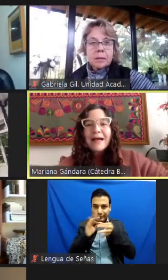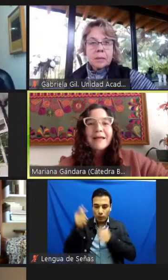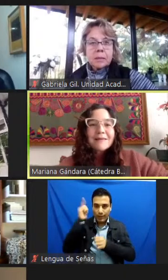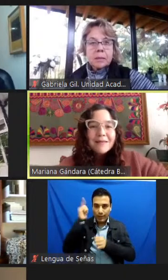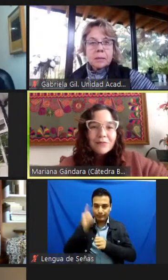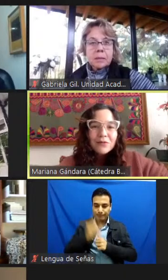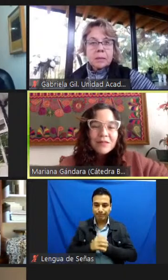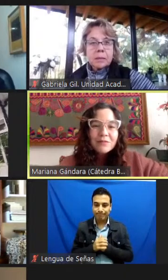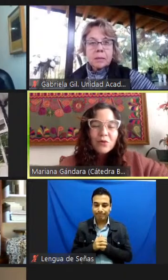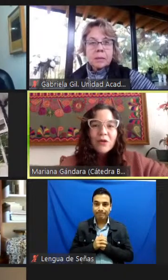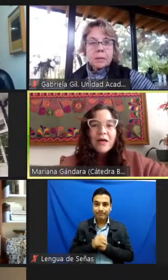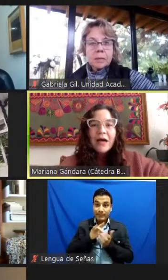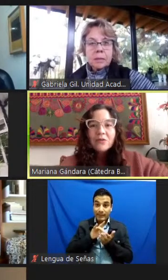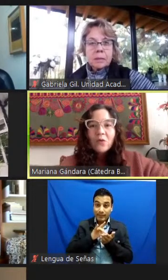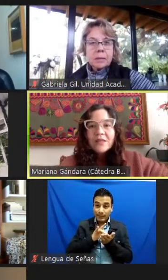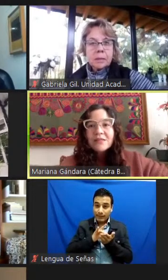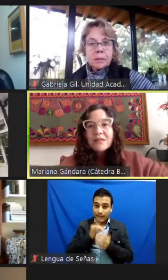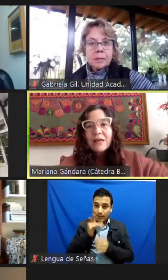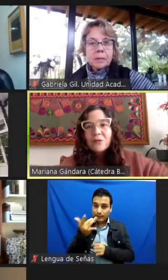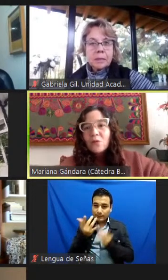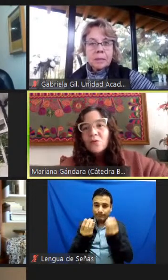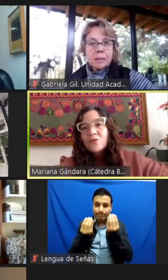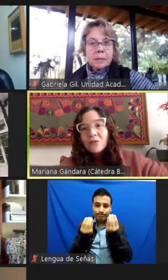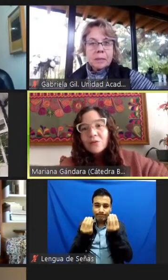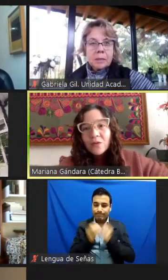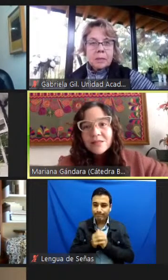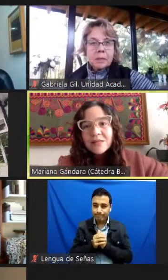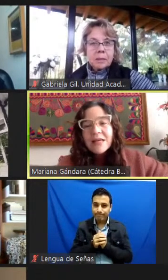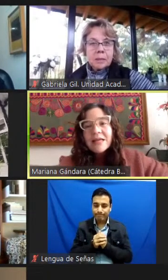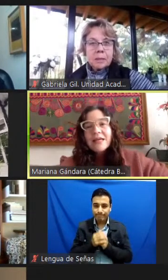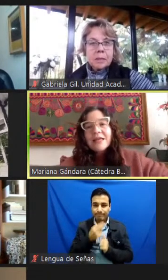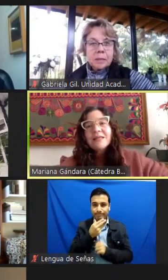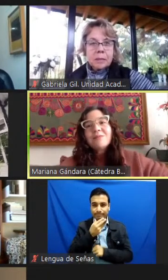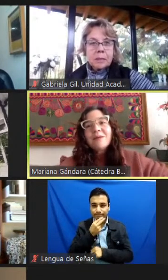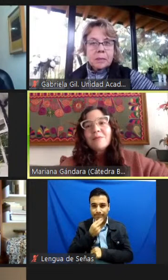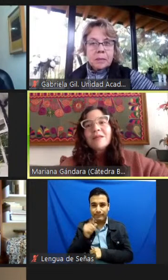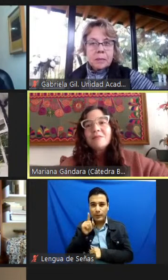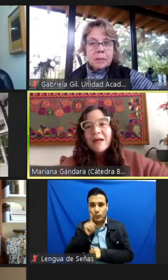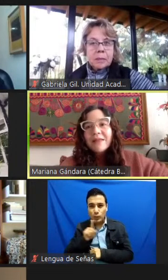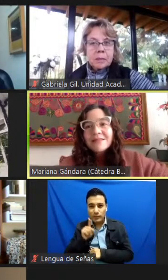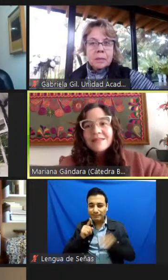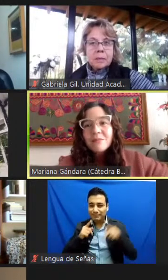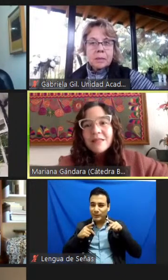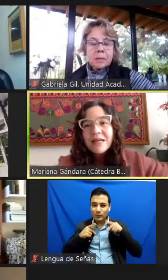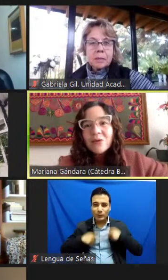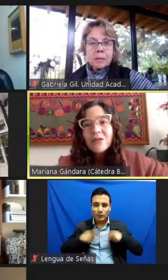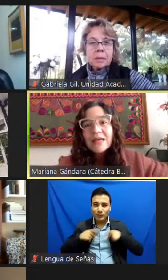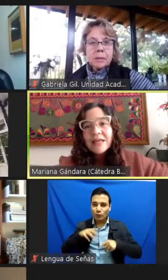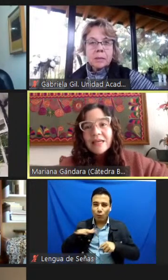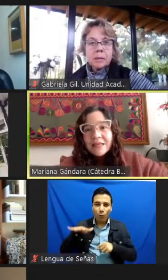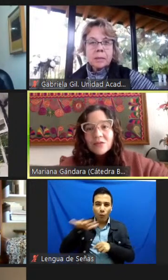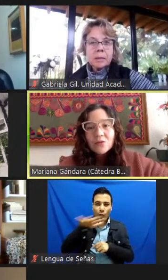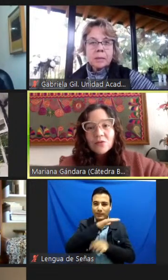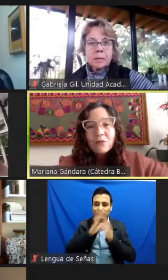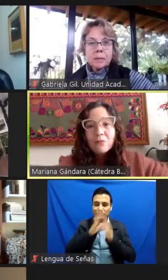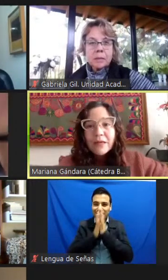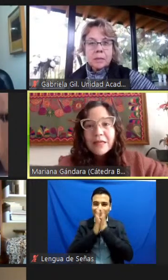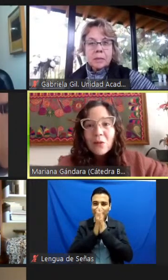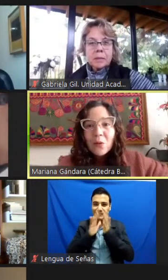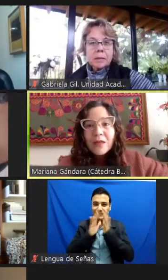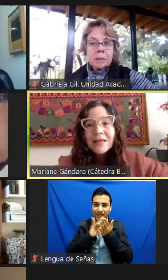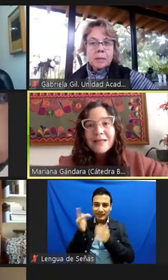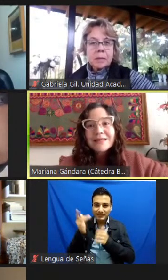agradecer muchísimo a todas, a todos, a todes quienes van a participar de este seminario y a quienes nos